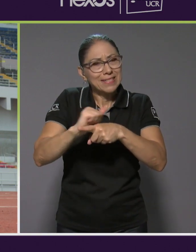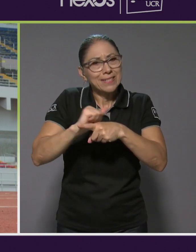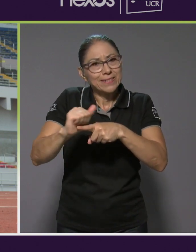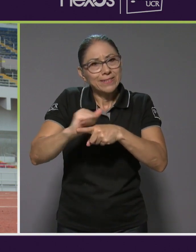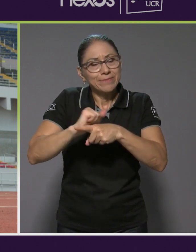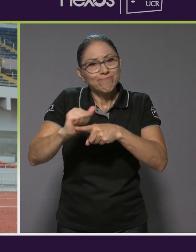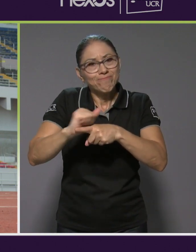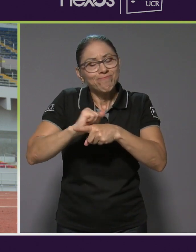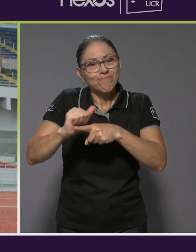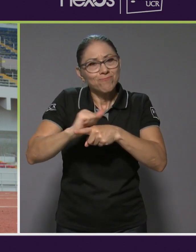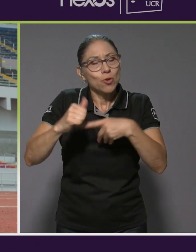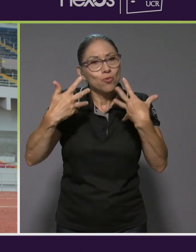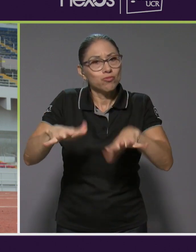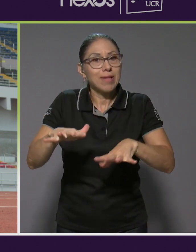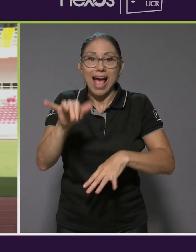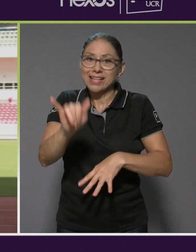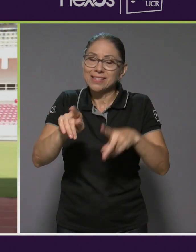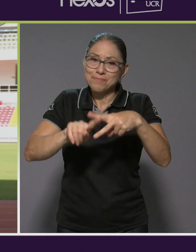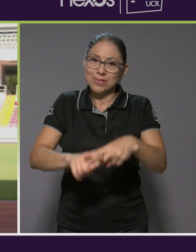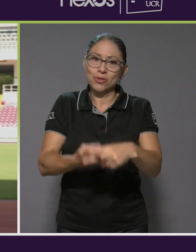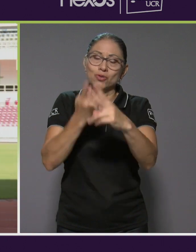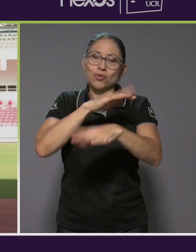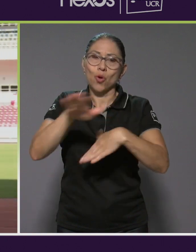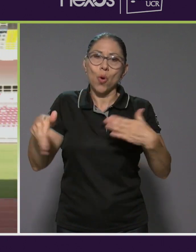entrenar y así empezó todo.